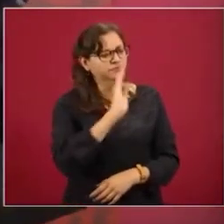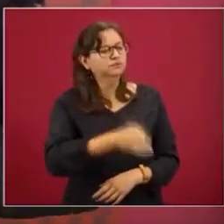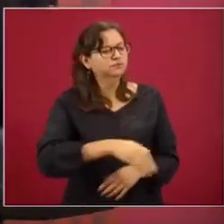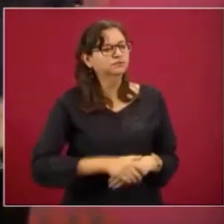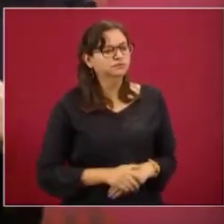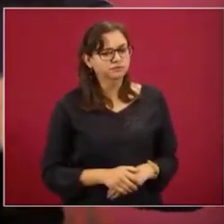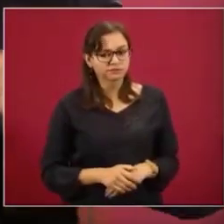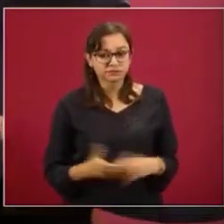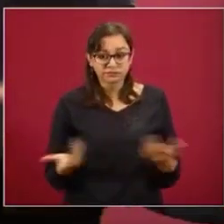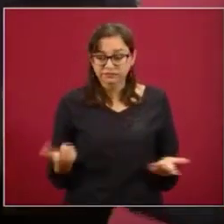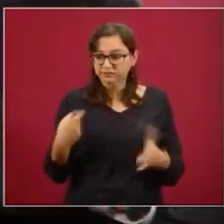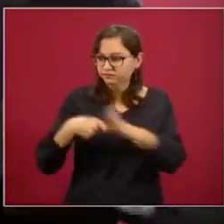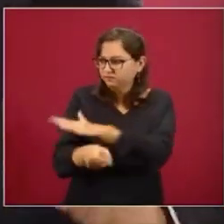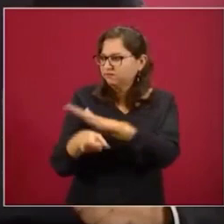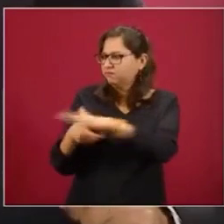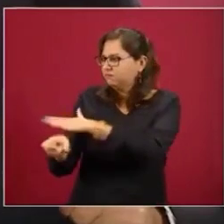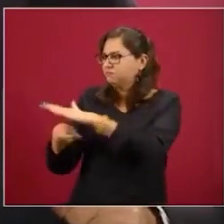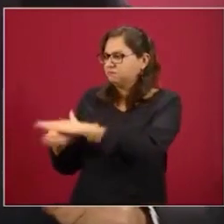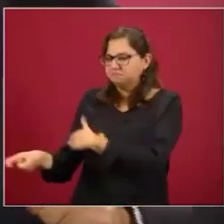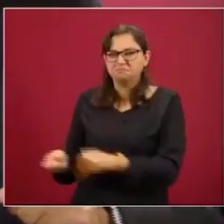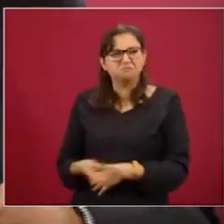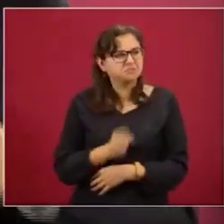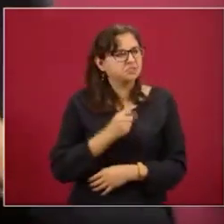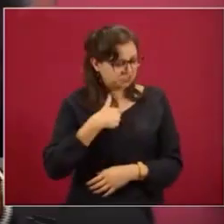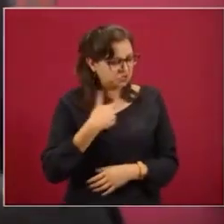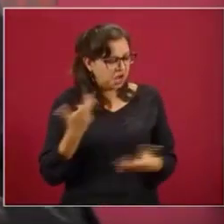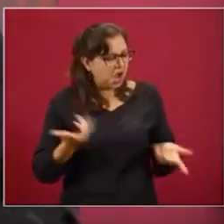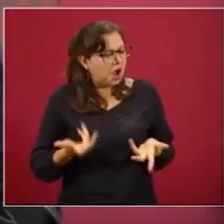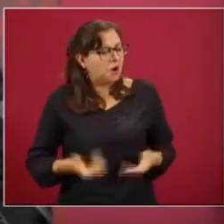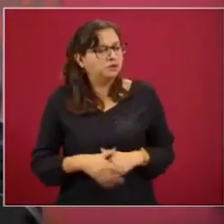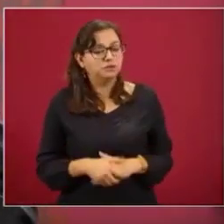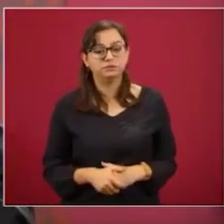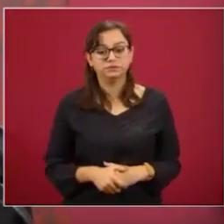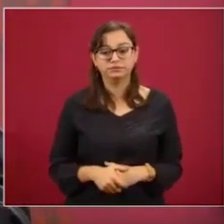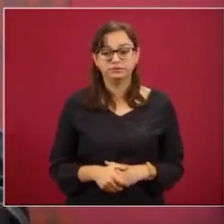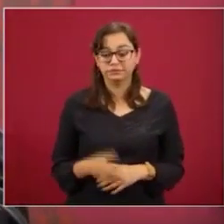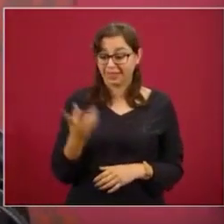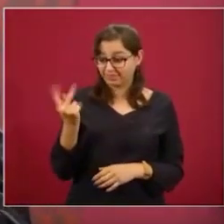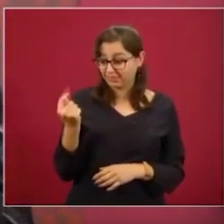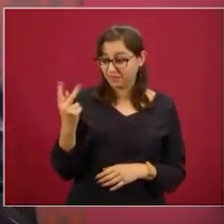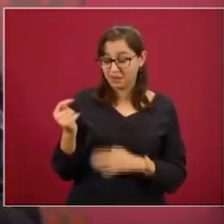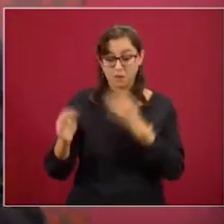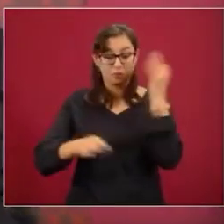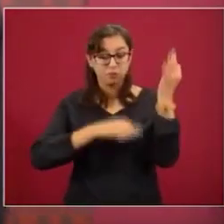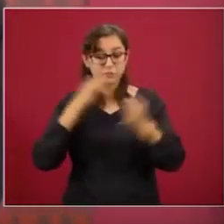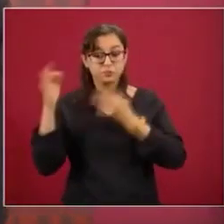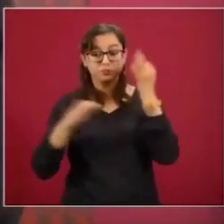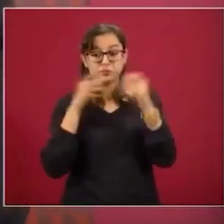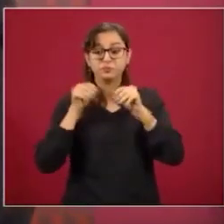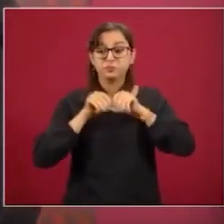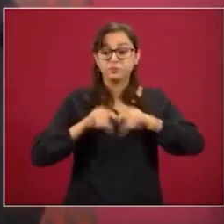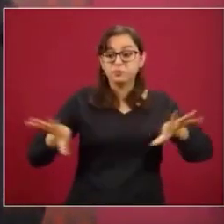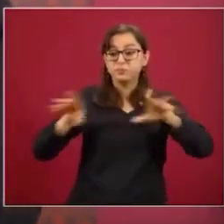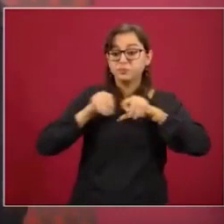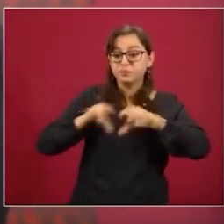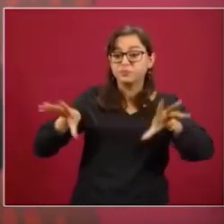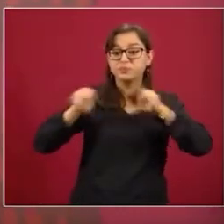pagaron en las televisoras mensajes para decir